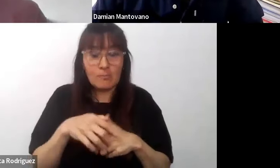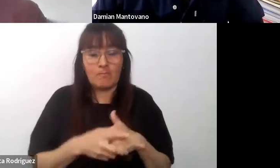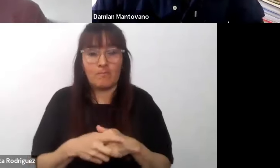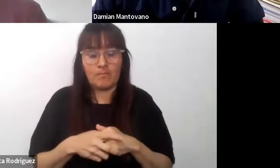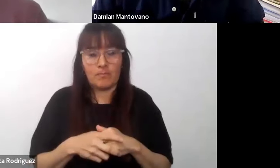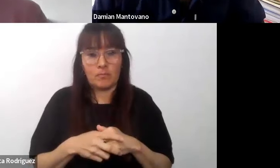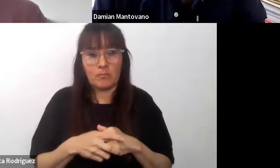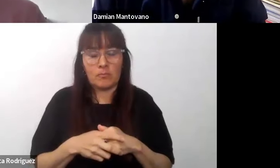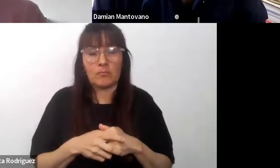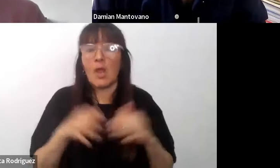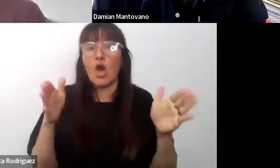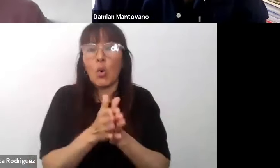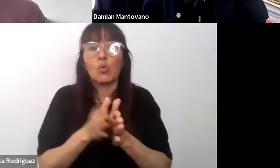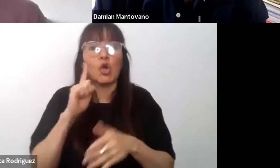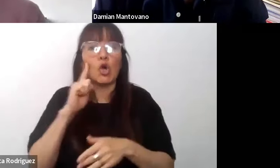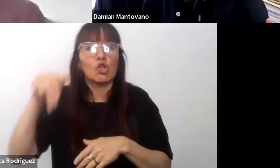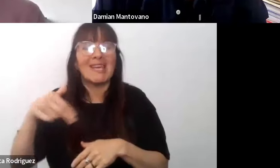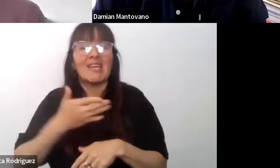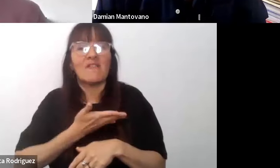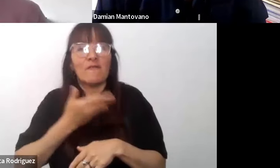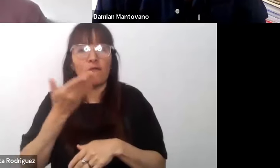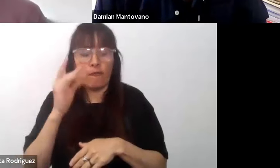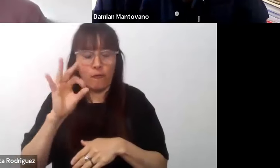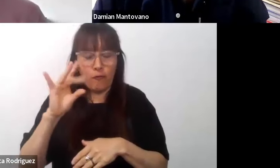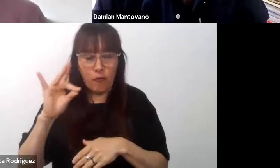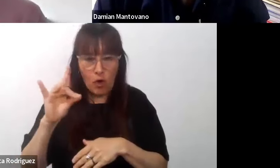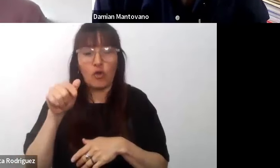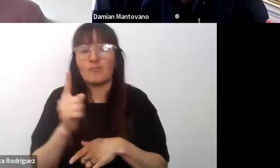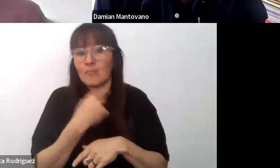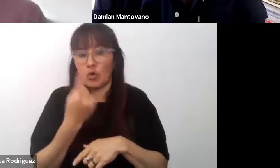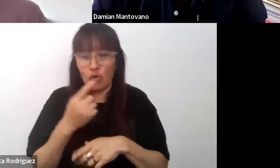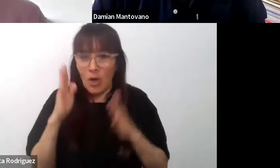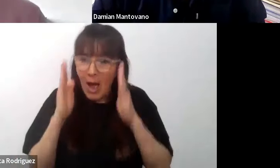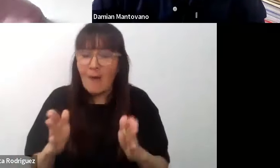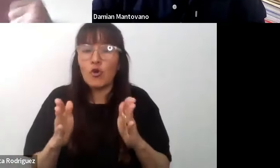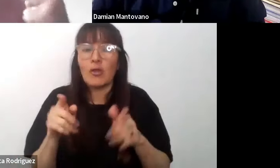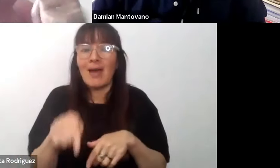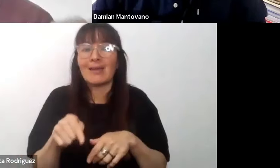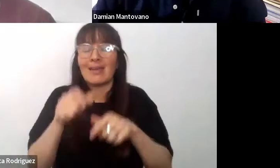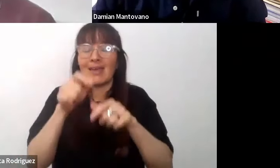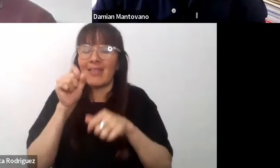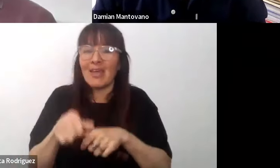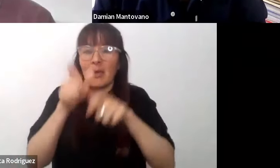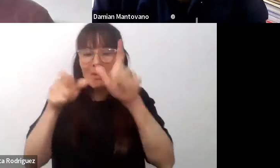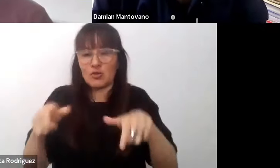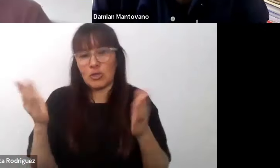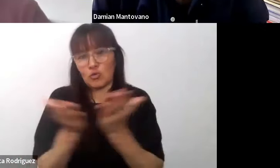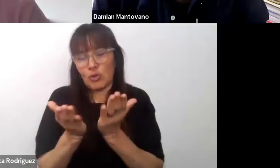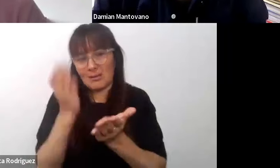junto con el INSPOT el abordaje la actualización académica en abordajes de estudiantes con discapacidad